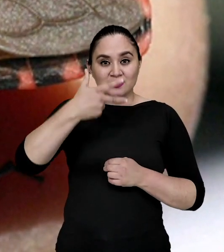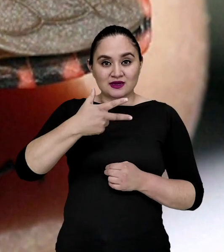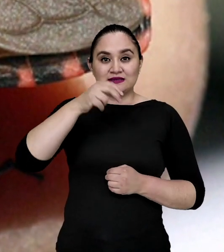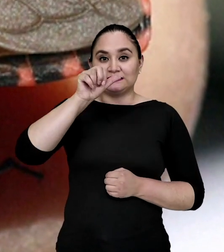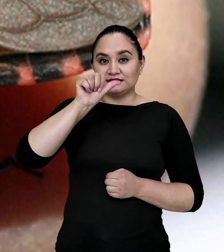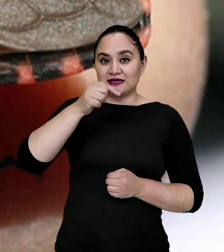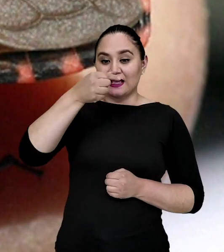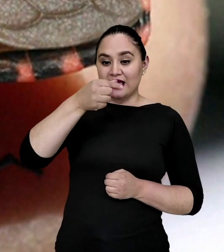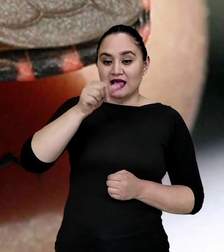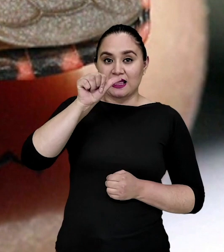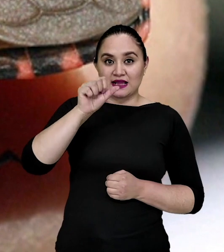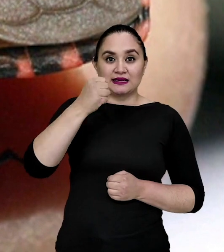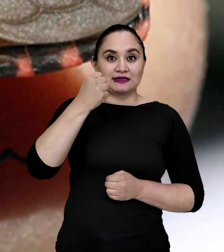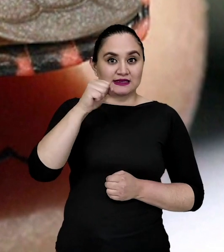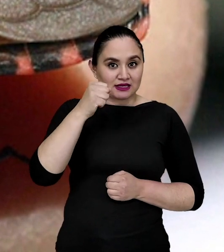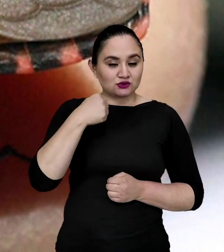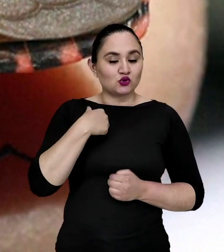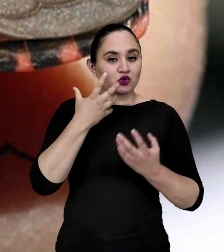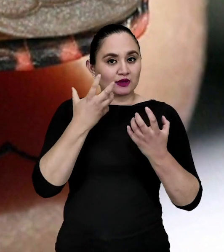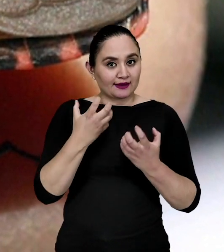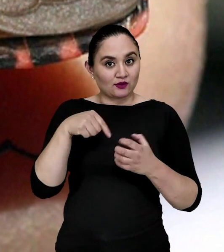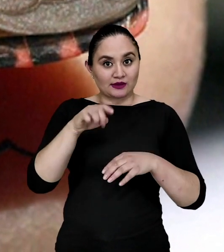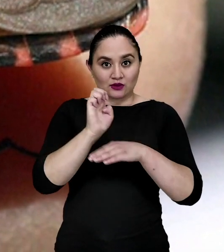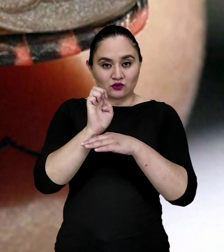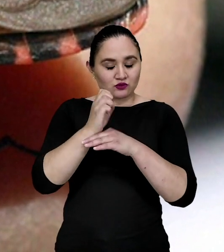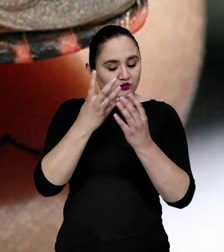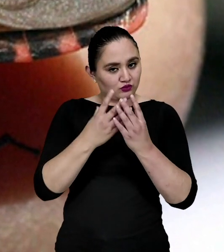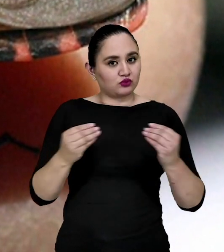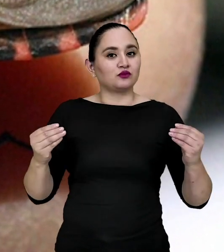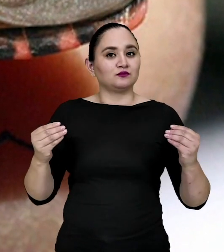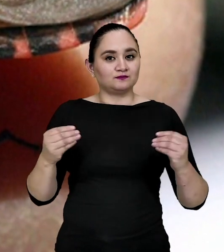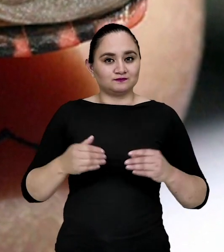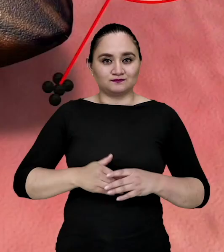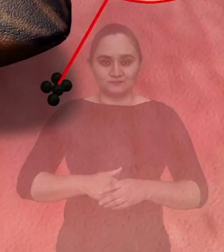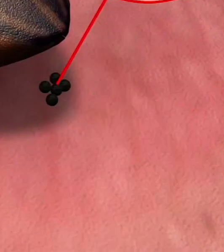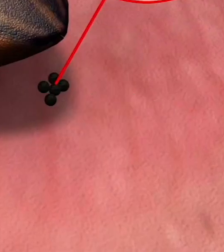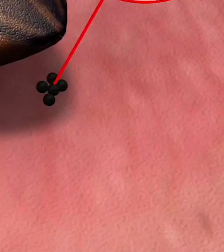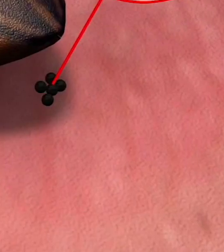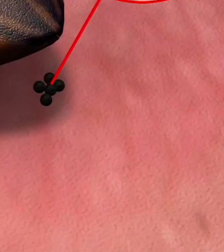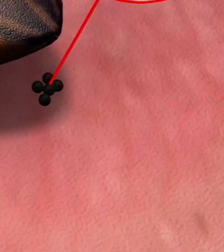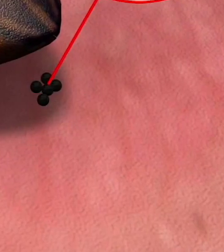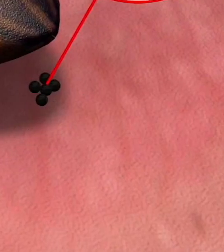Chagas o contribuir a la eliminación de la enfermedad de Chagas en el Ecuador.